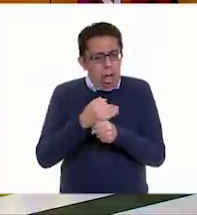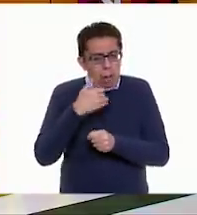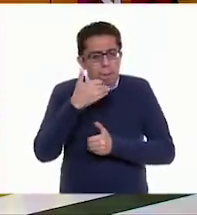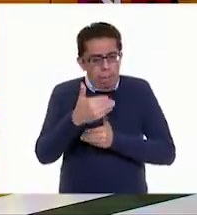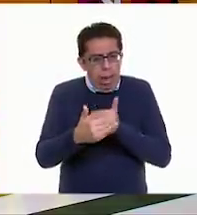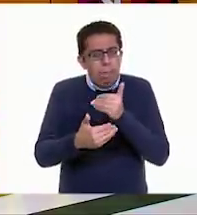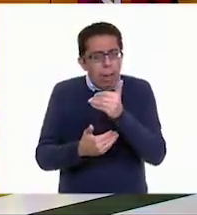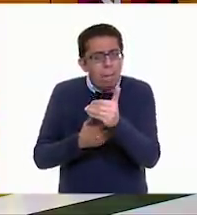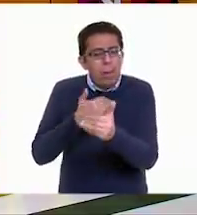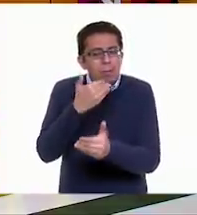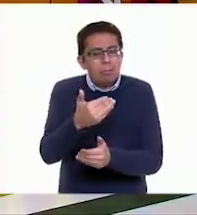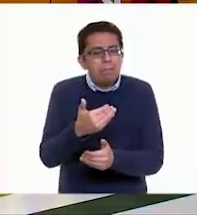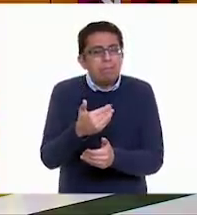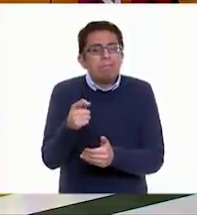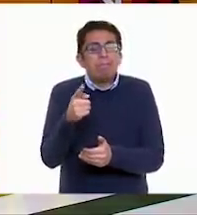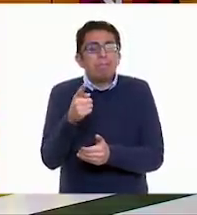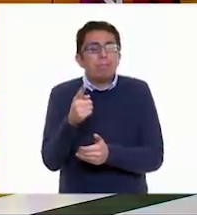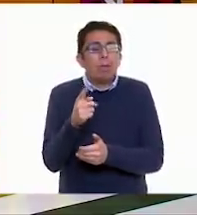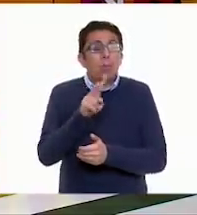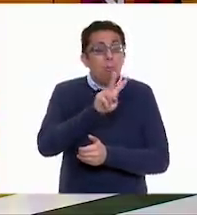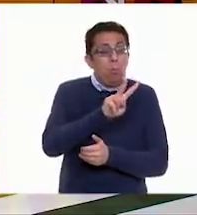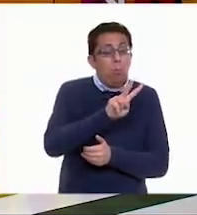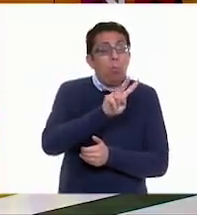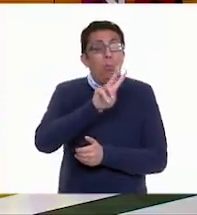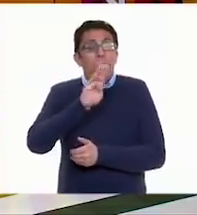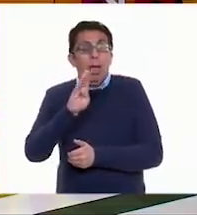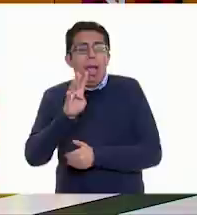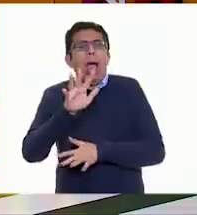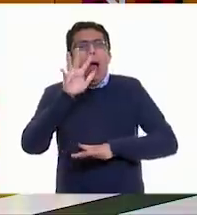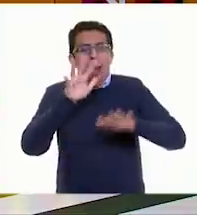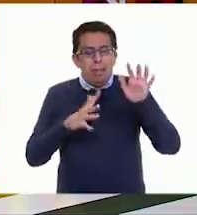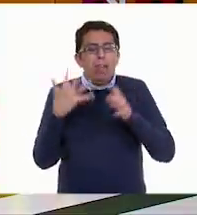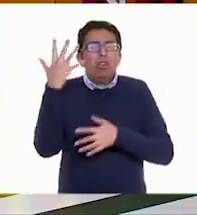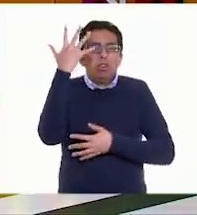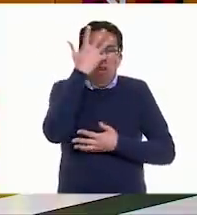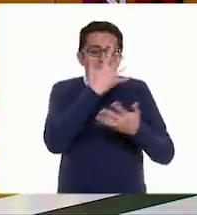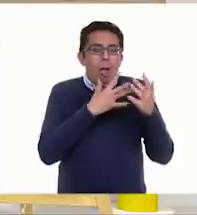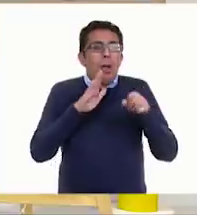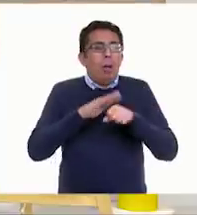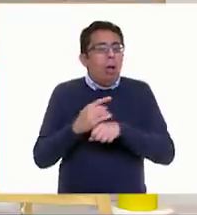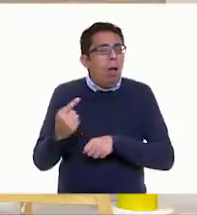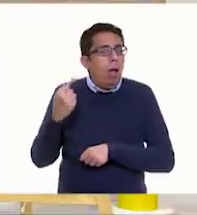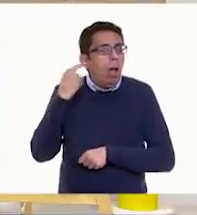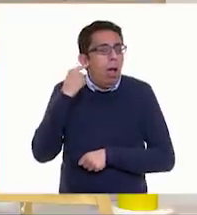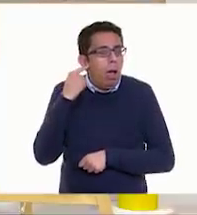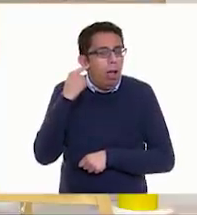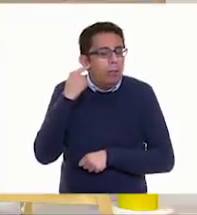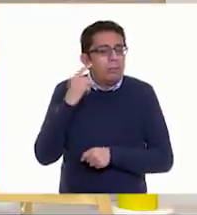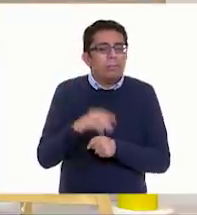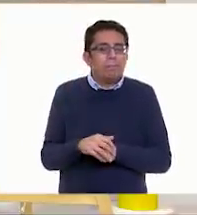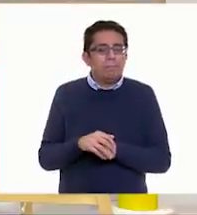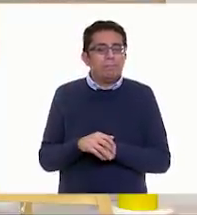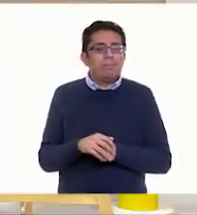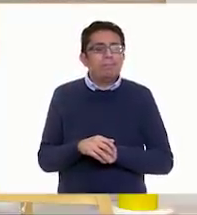en donde confunden la V con la V por el sonido. Cierto. Pero